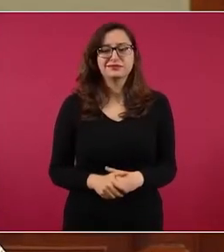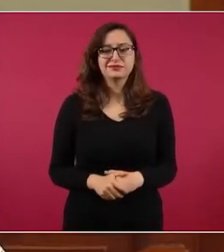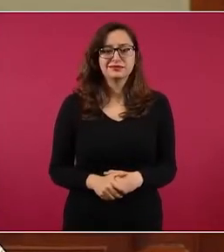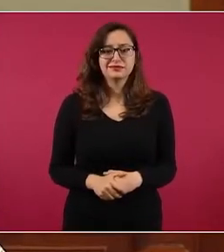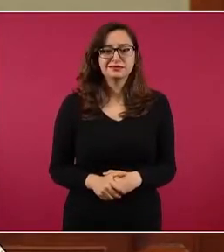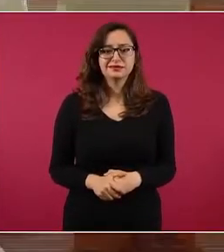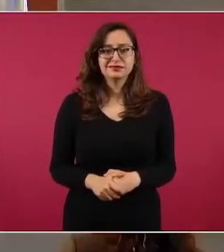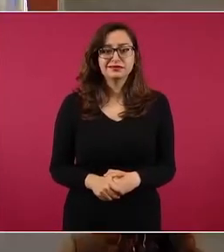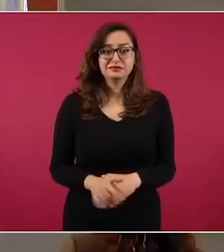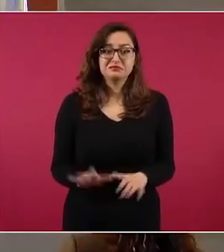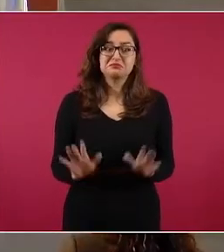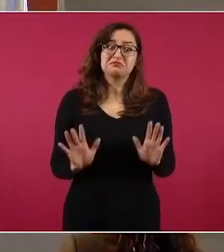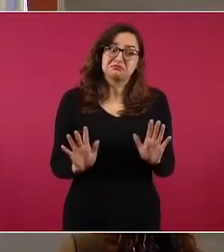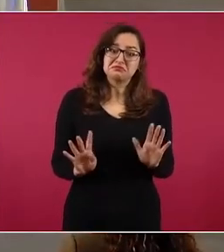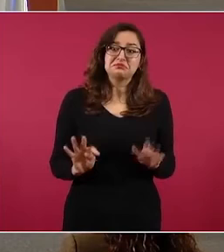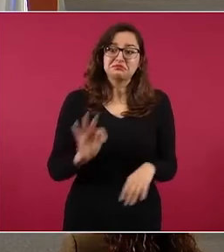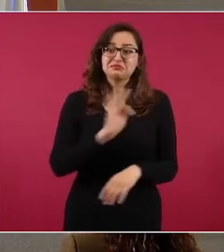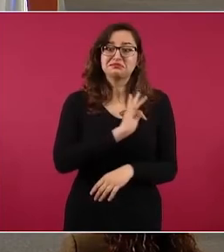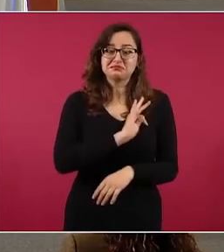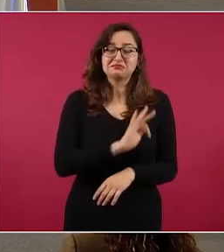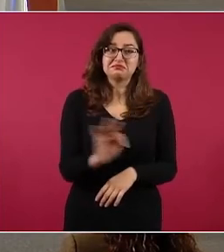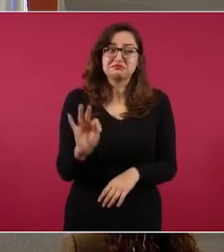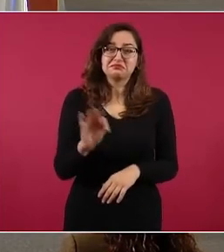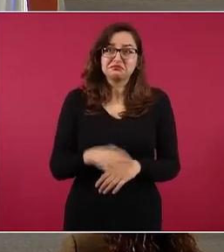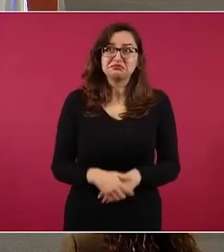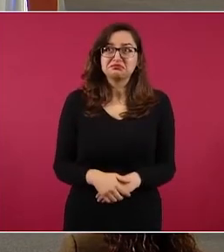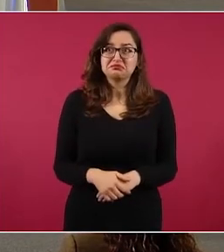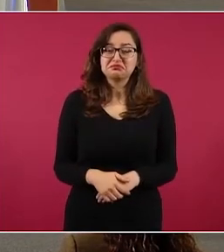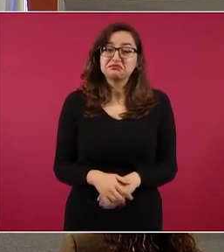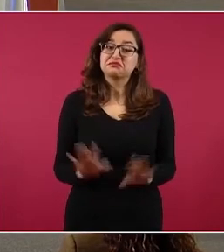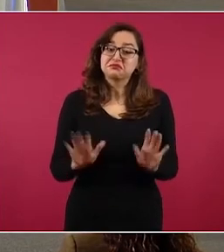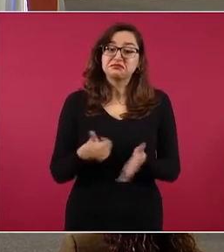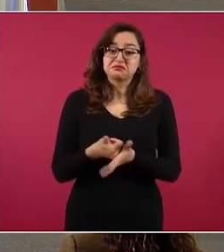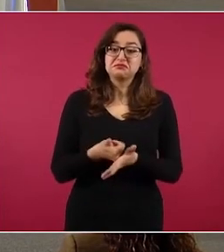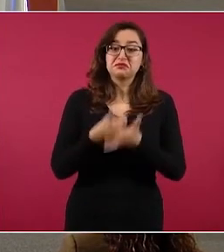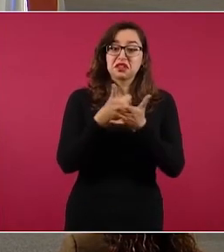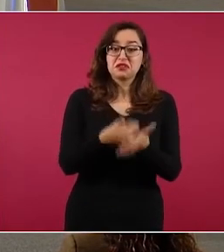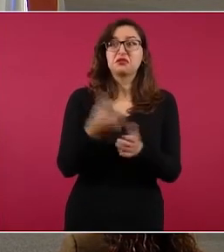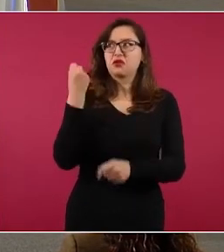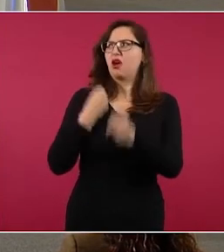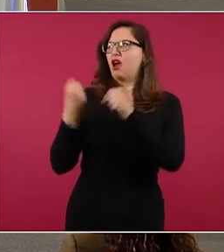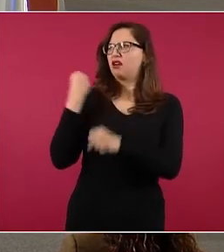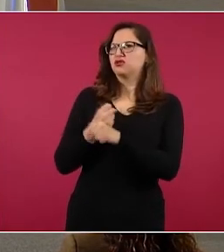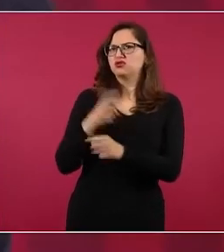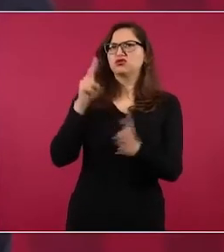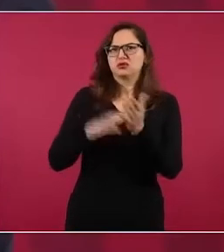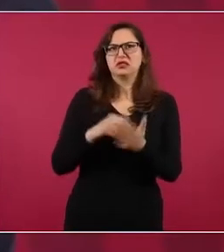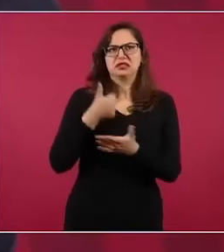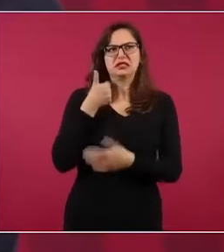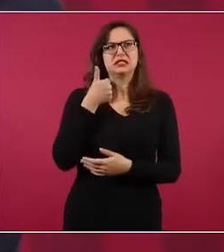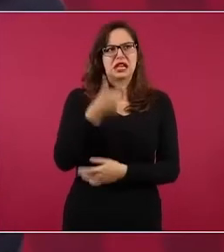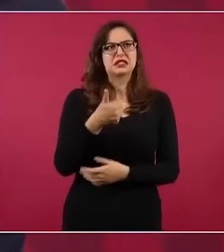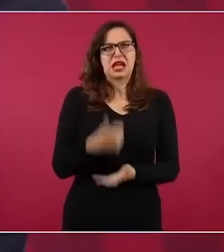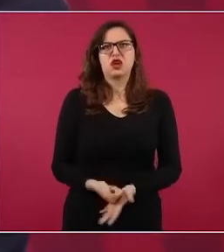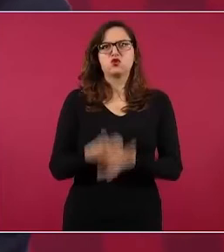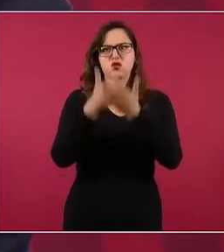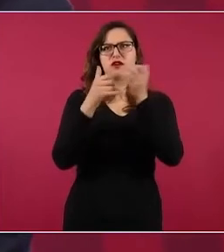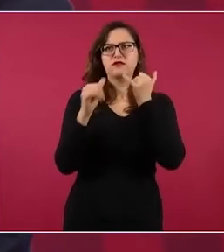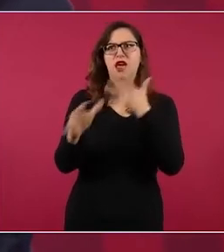Pues puede ser, porque ella les ayudó en el 2006, cuando el fraude.